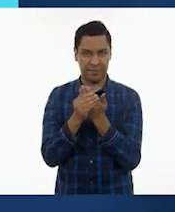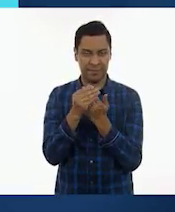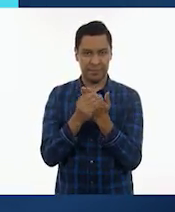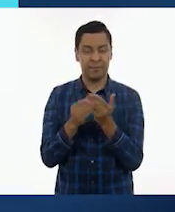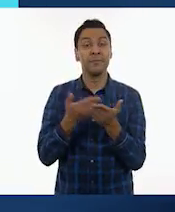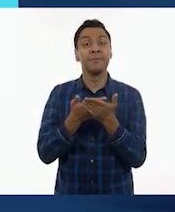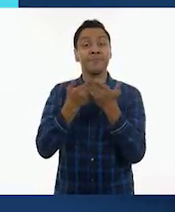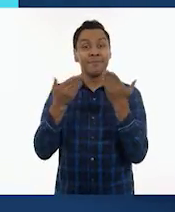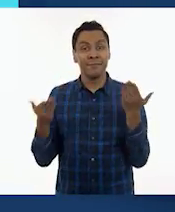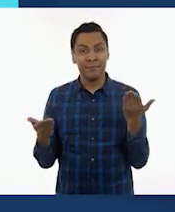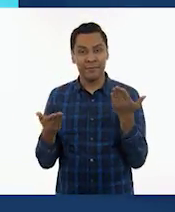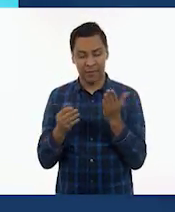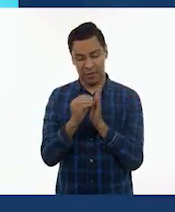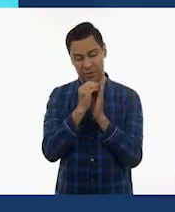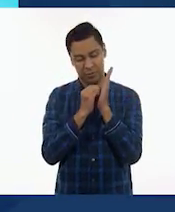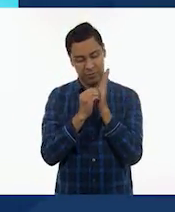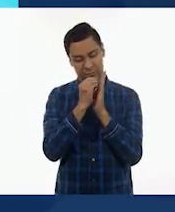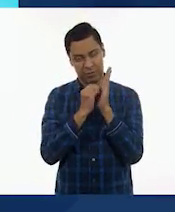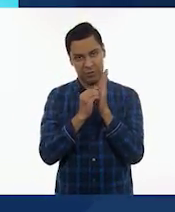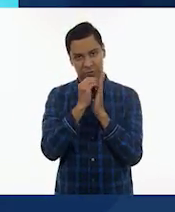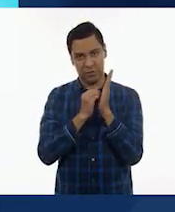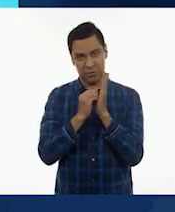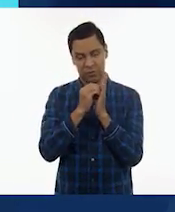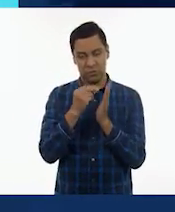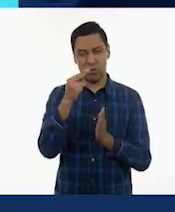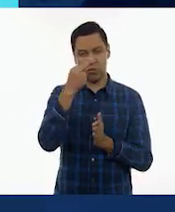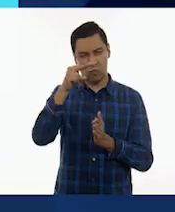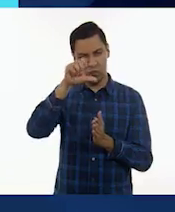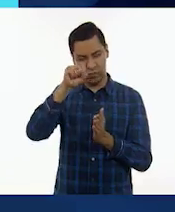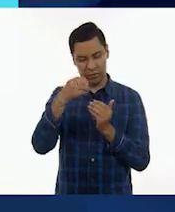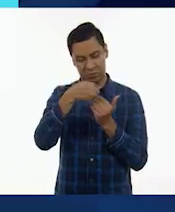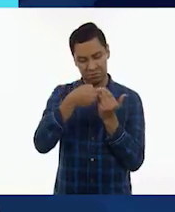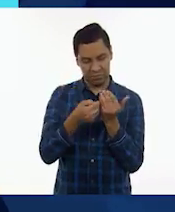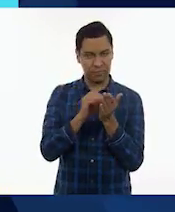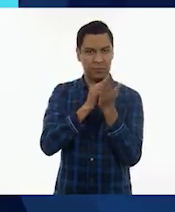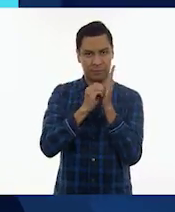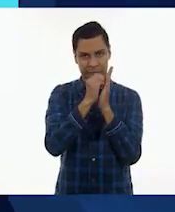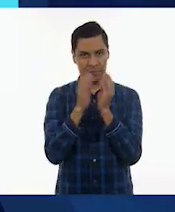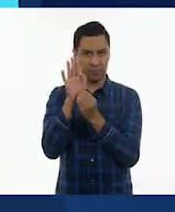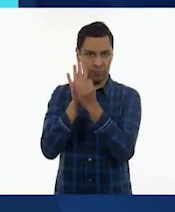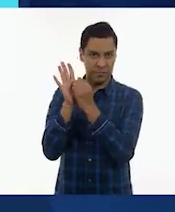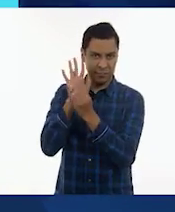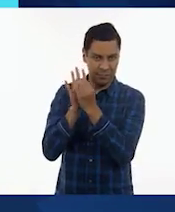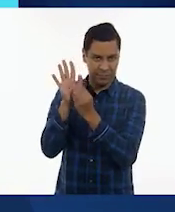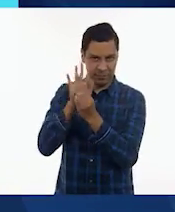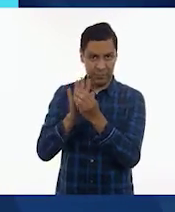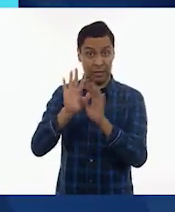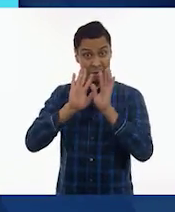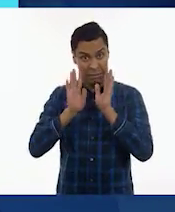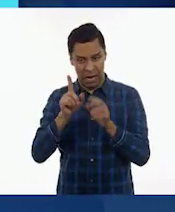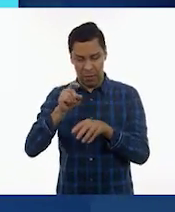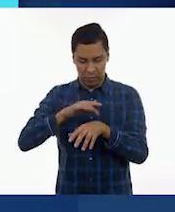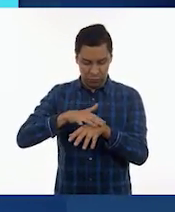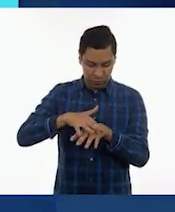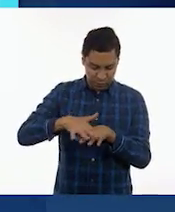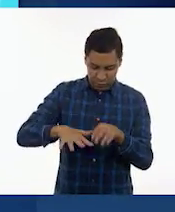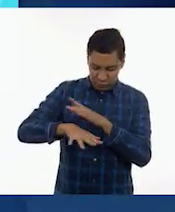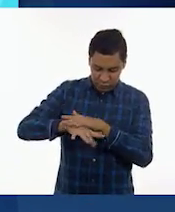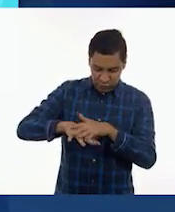Ahora, haz como que rasguñas la palma de tus manos para lavar tus uñas. Enjuaga tus manos con agua.